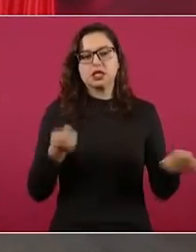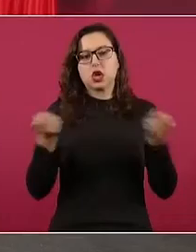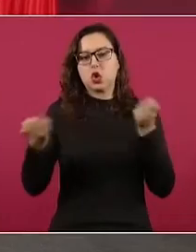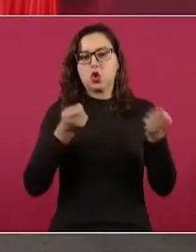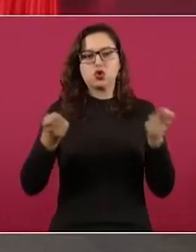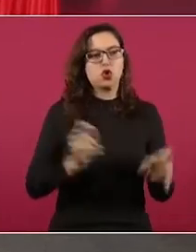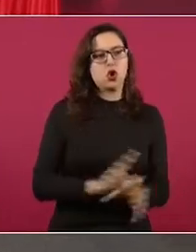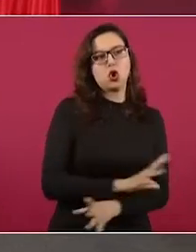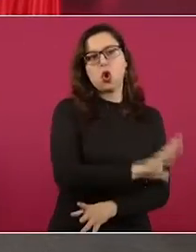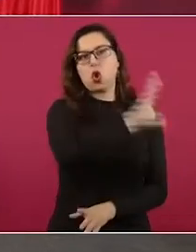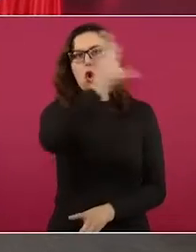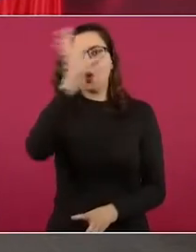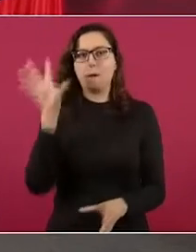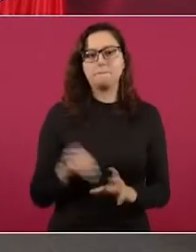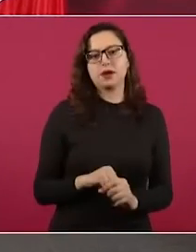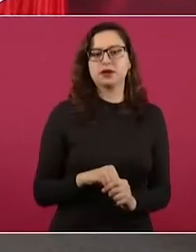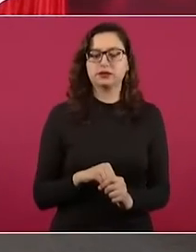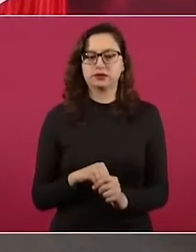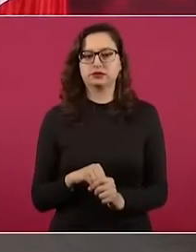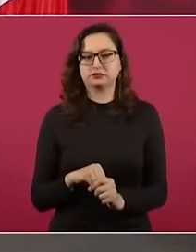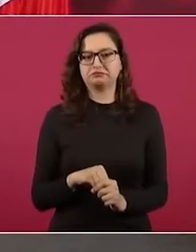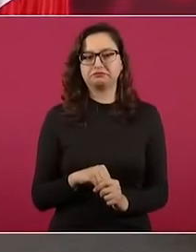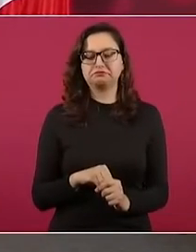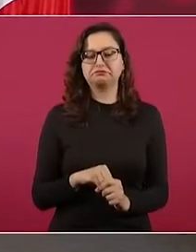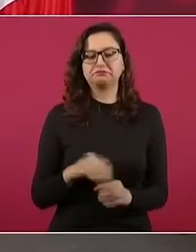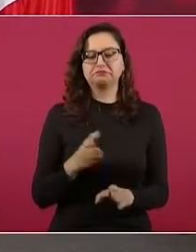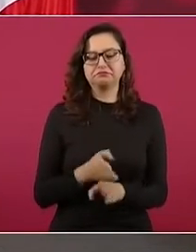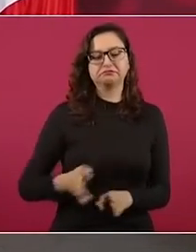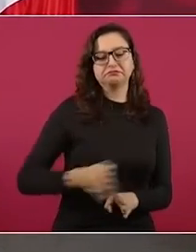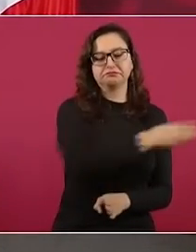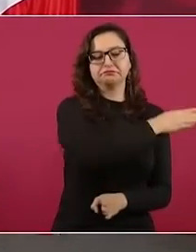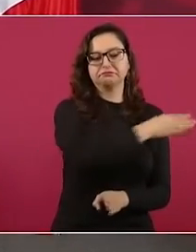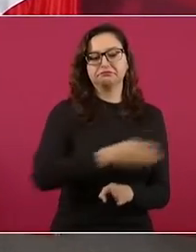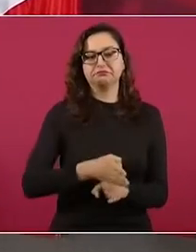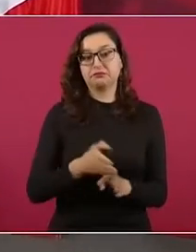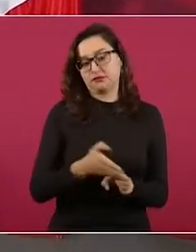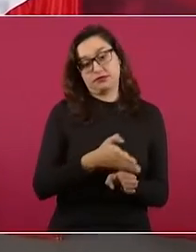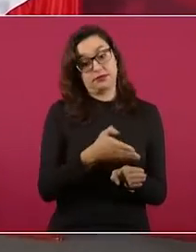el titular del Ejecutivo, el presidente. Ahora ya no es así.